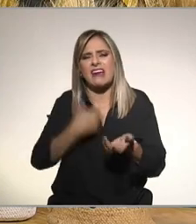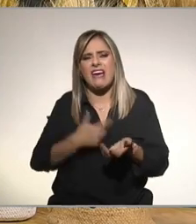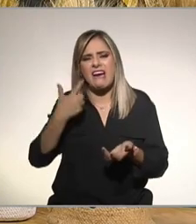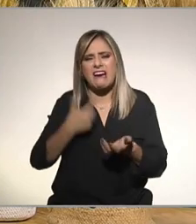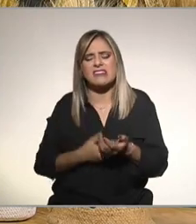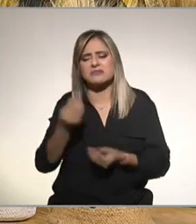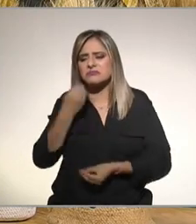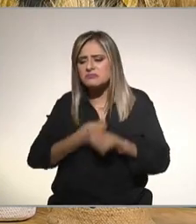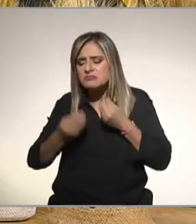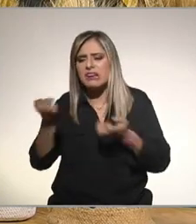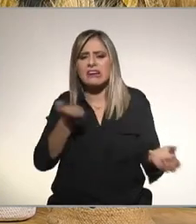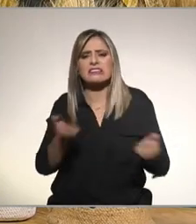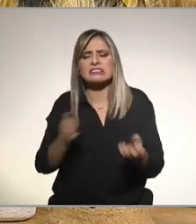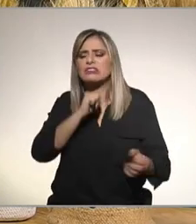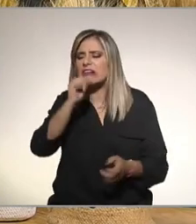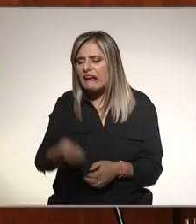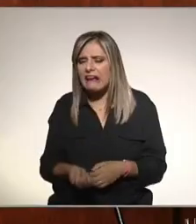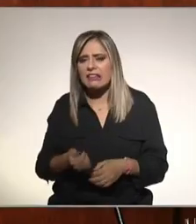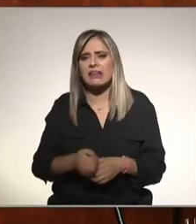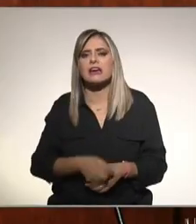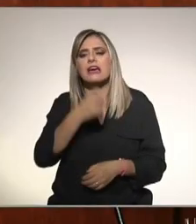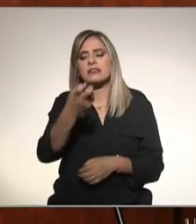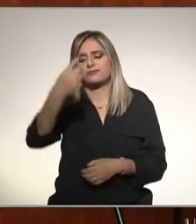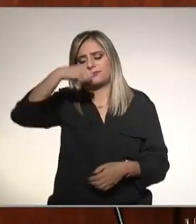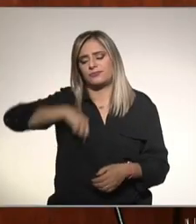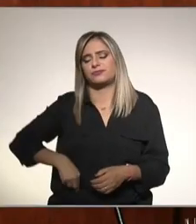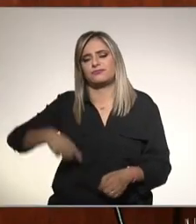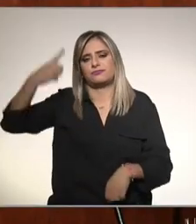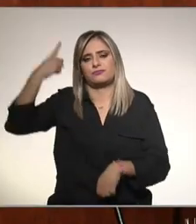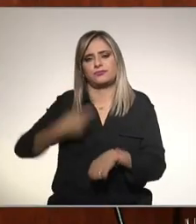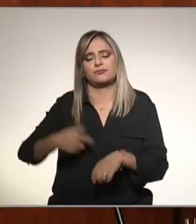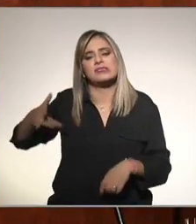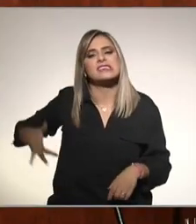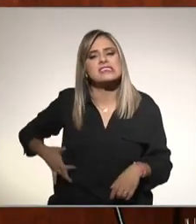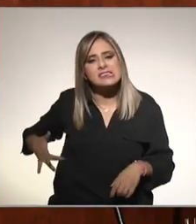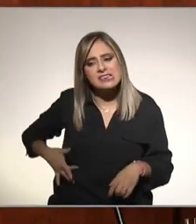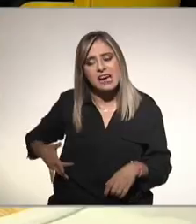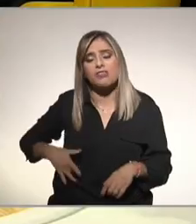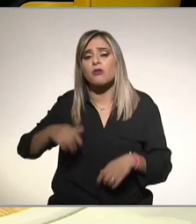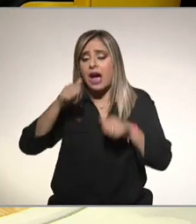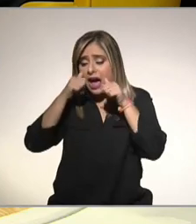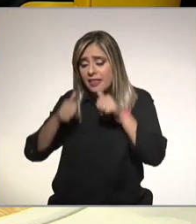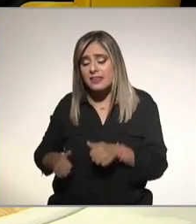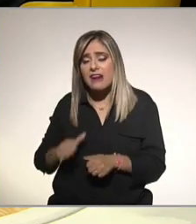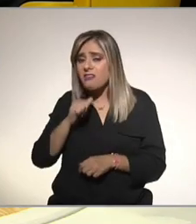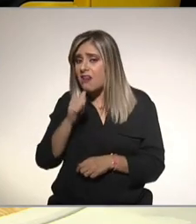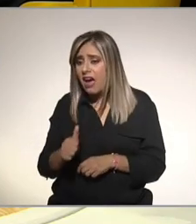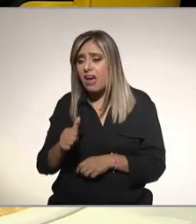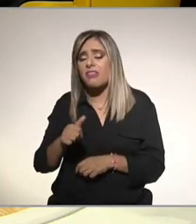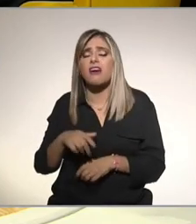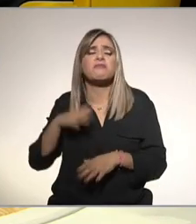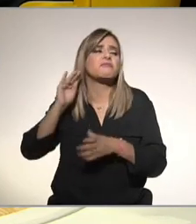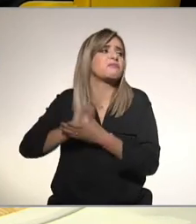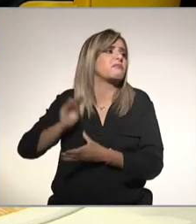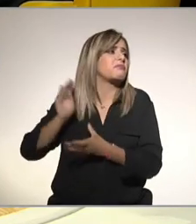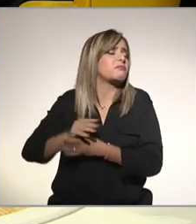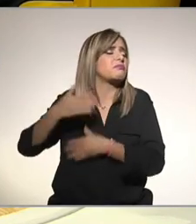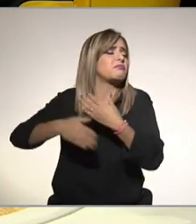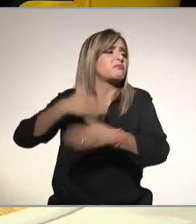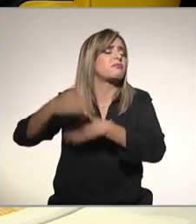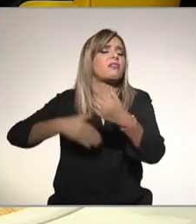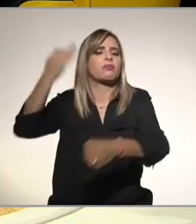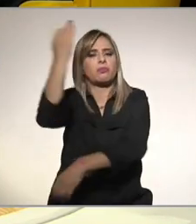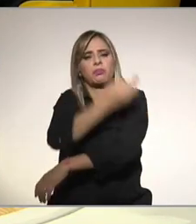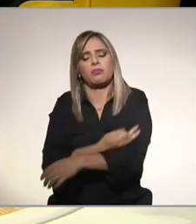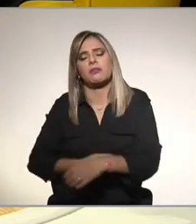como tal y muchos cirrosis entonces nada más para recapitular un poco tienes hígado graso esto lleva a